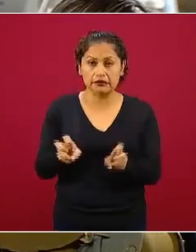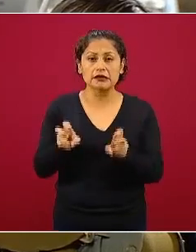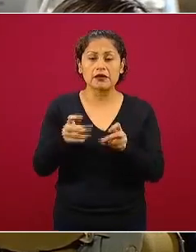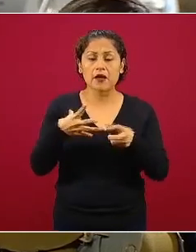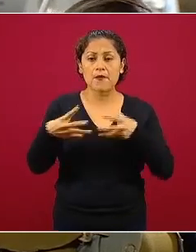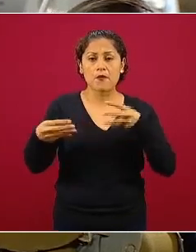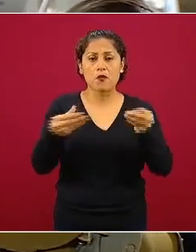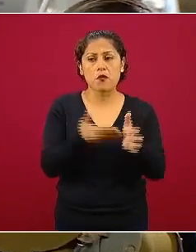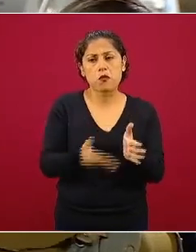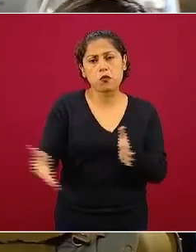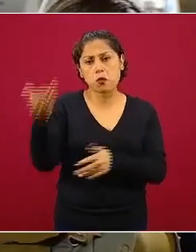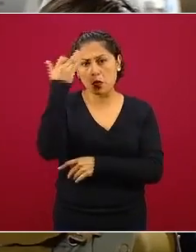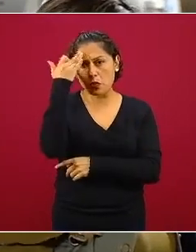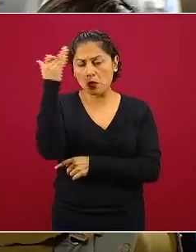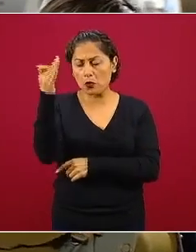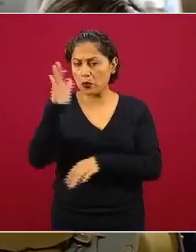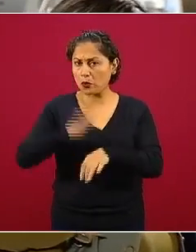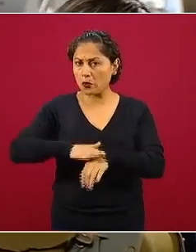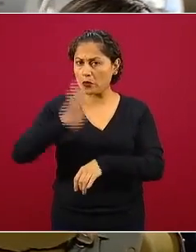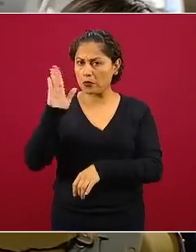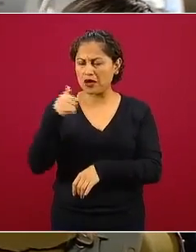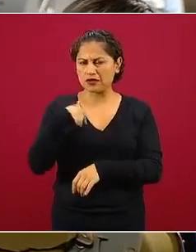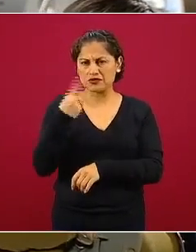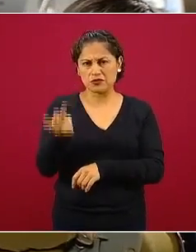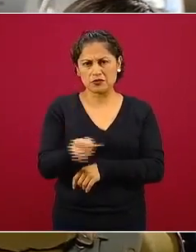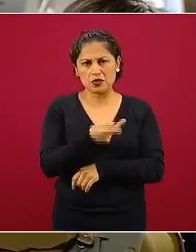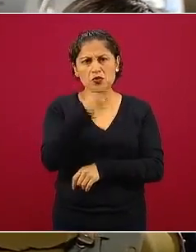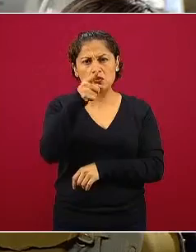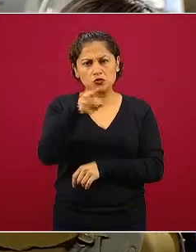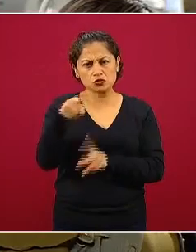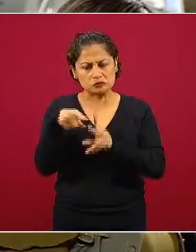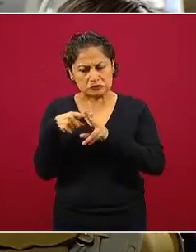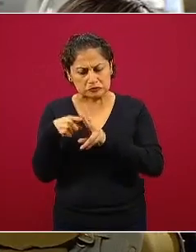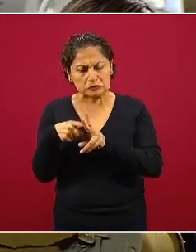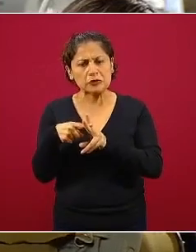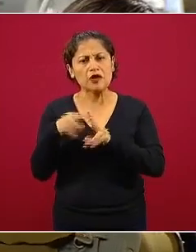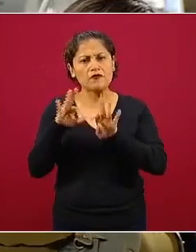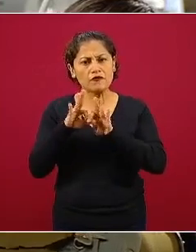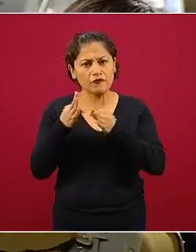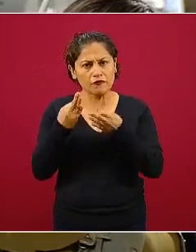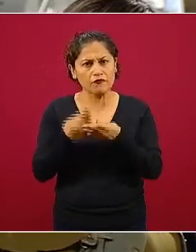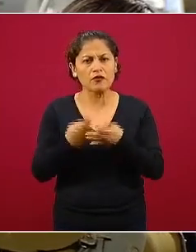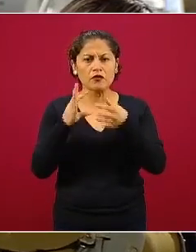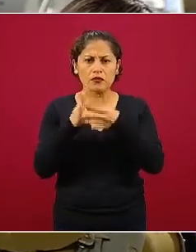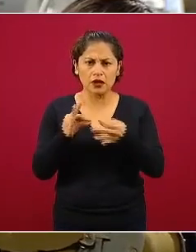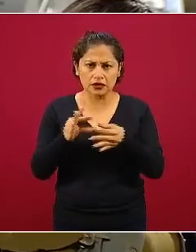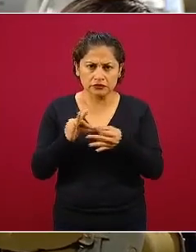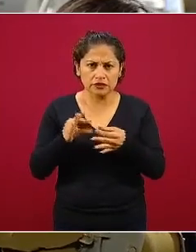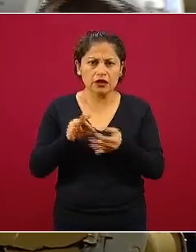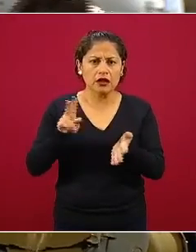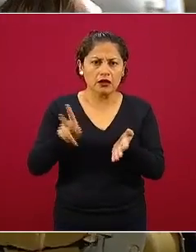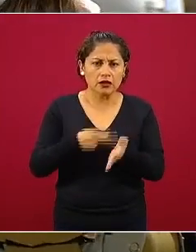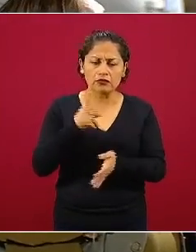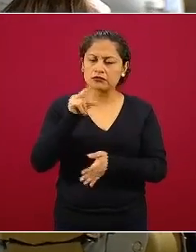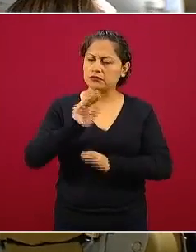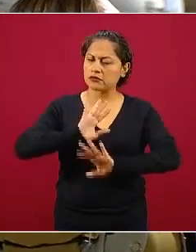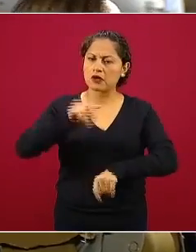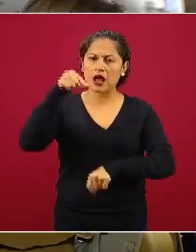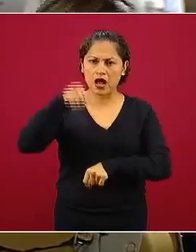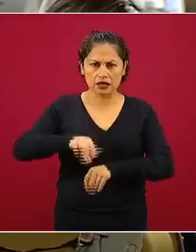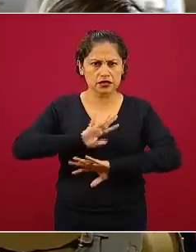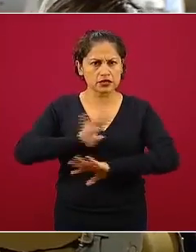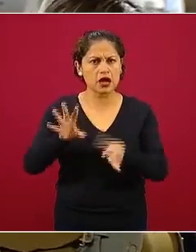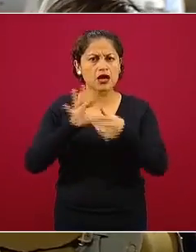epidemia usted contempla aumentar esto en un enfoque metodológico no explicar otra vez el modelo porque usted ya lo ha explicado muy bien